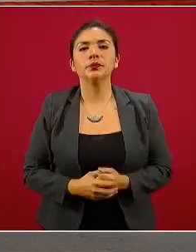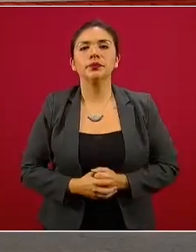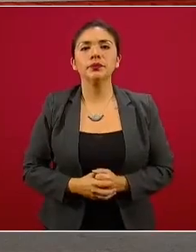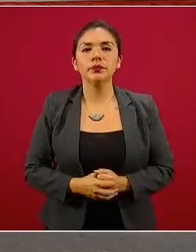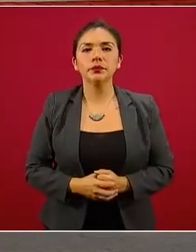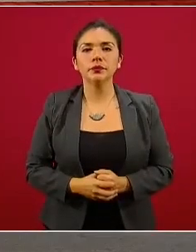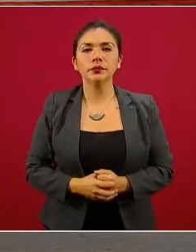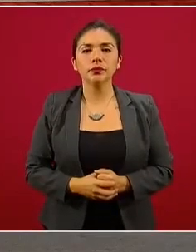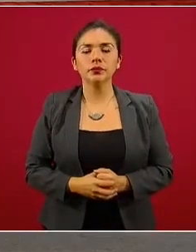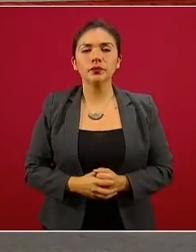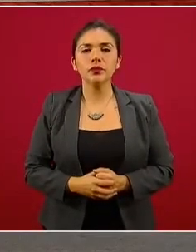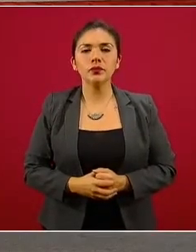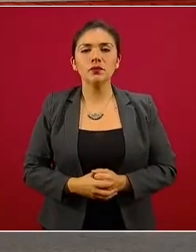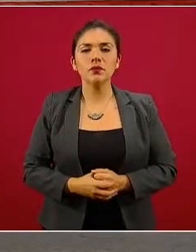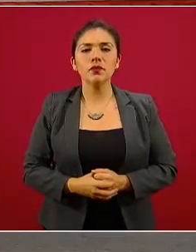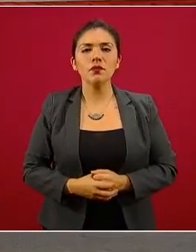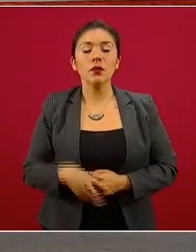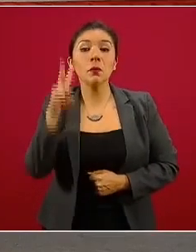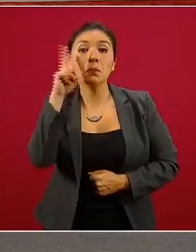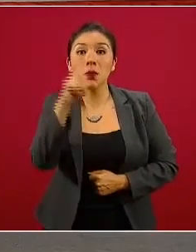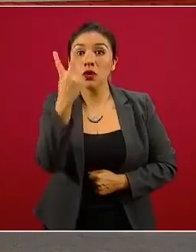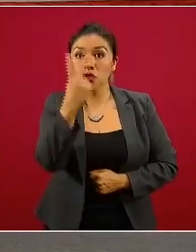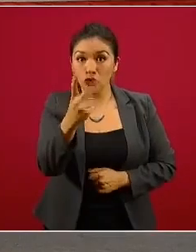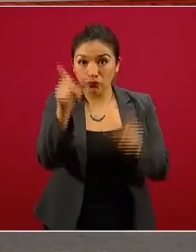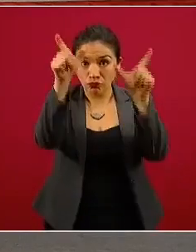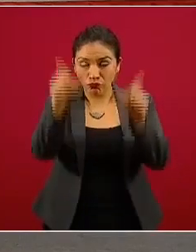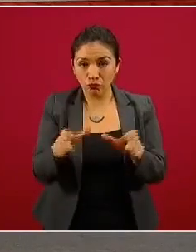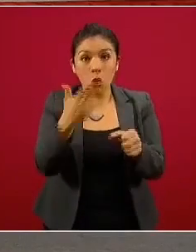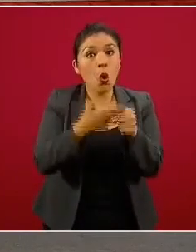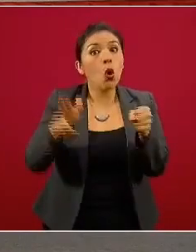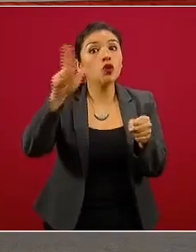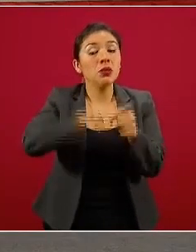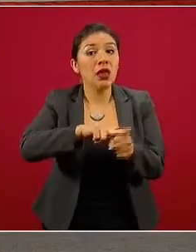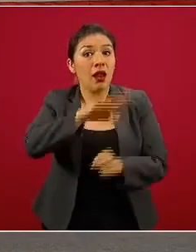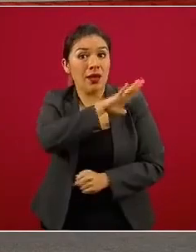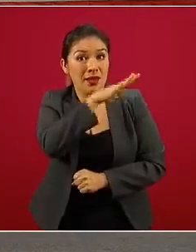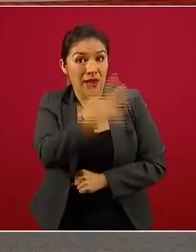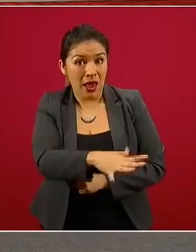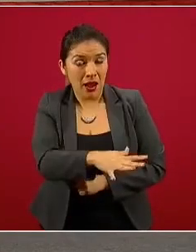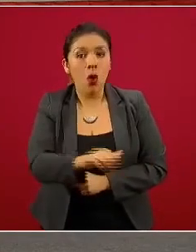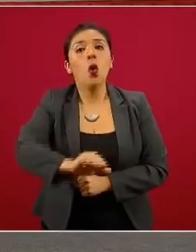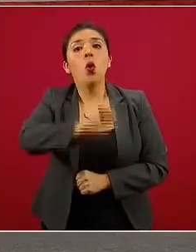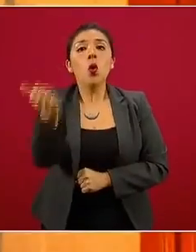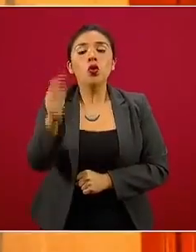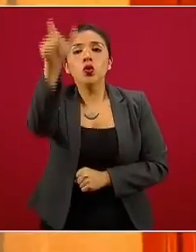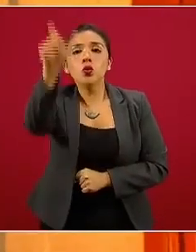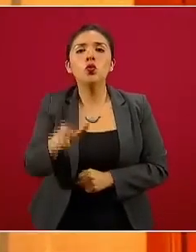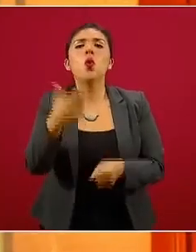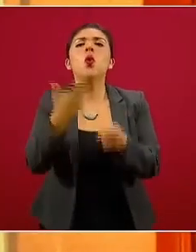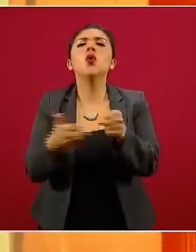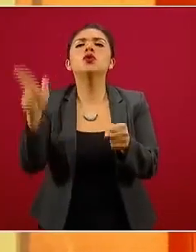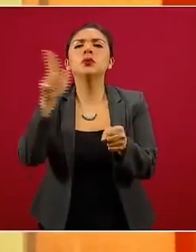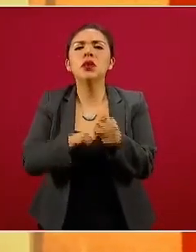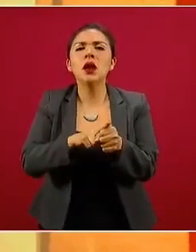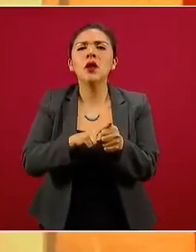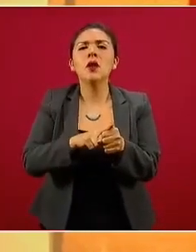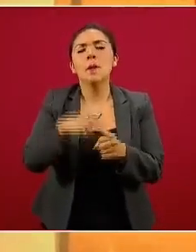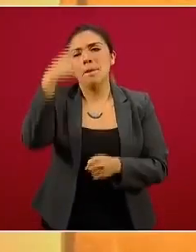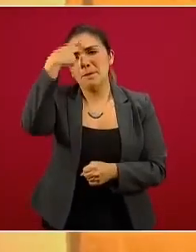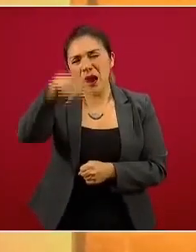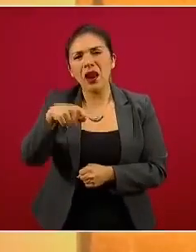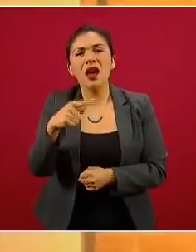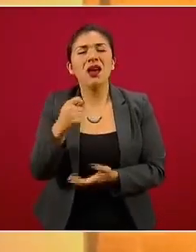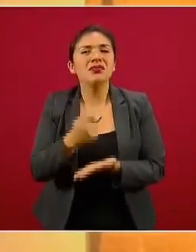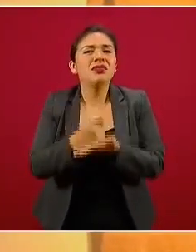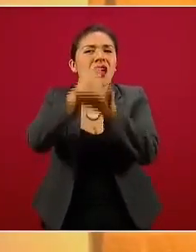Lo vemos en dos segmentos, el de hospitalización general y posteriormente el de hospitalización en terapia